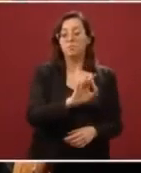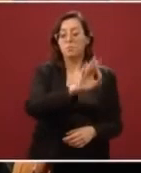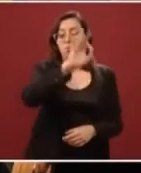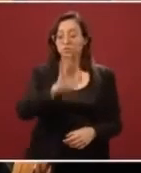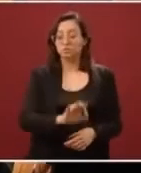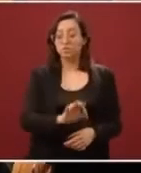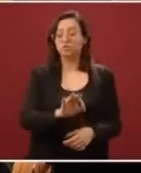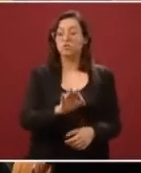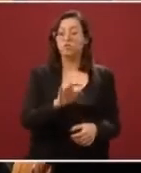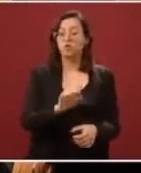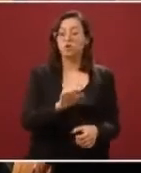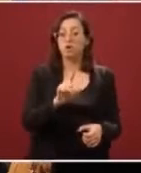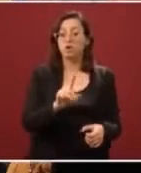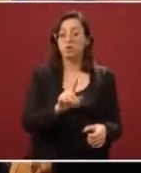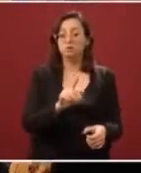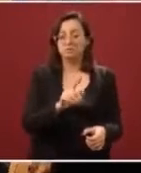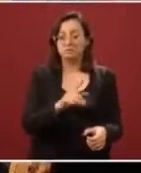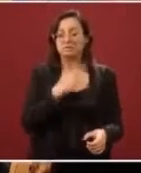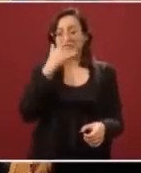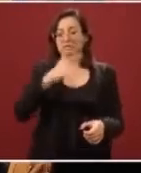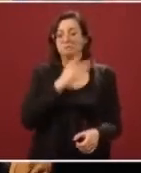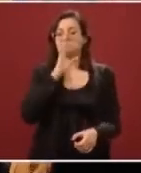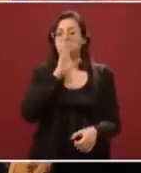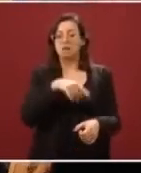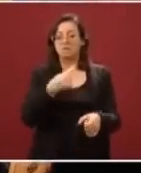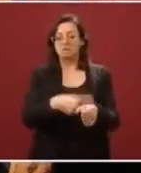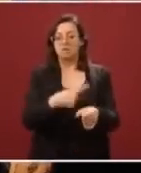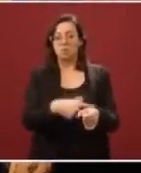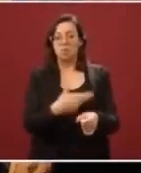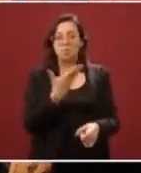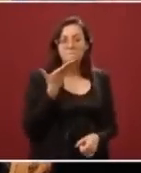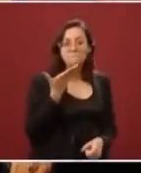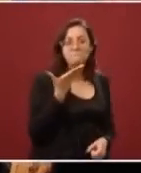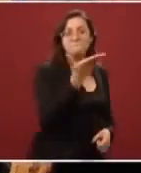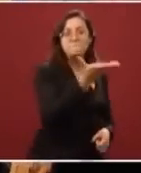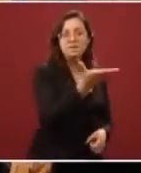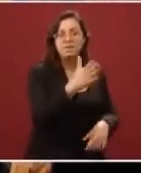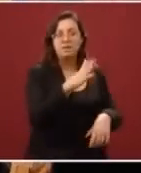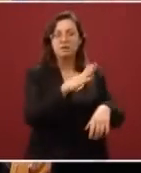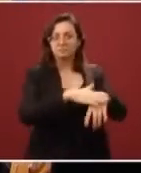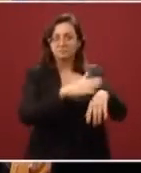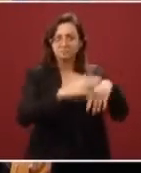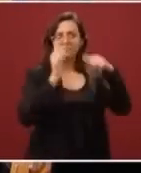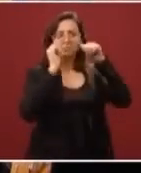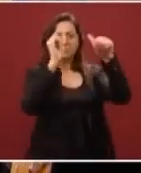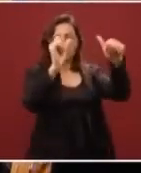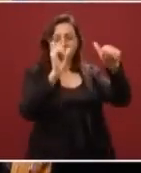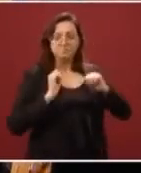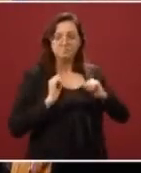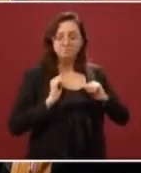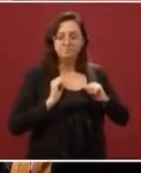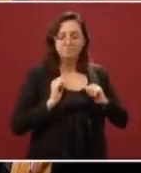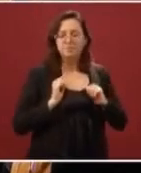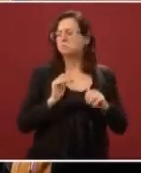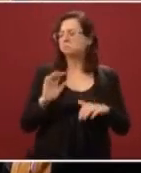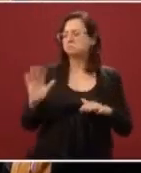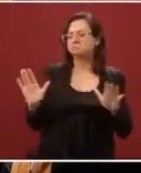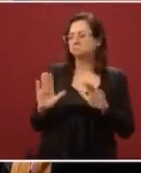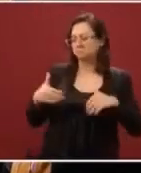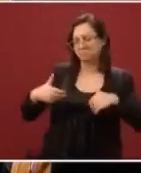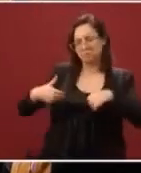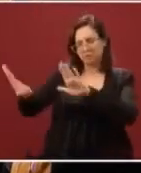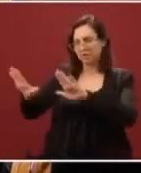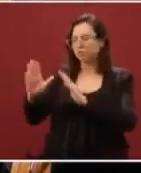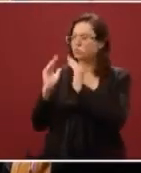en su momento demandó atención y al demandar la atención lo hizo en un primer nivel y además fue referido a su domicilio